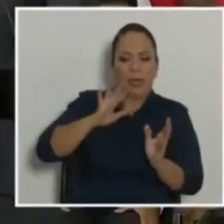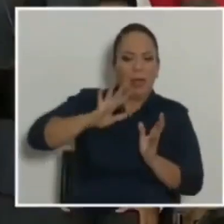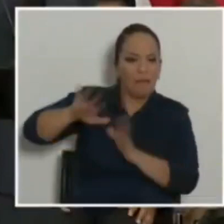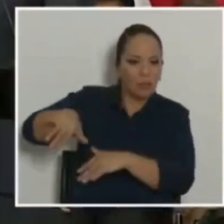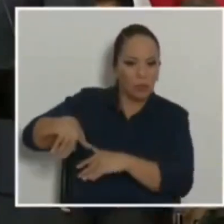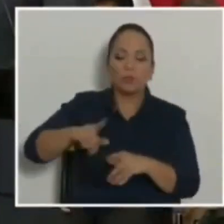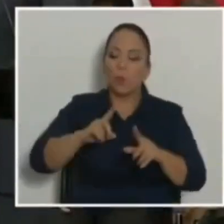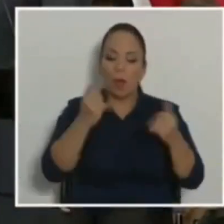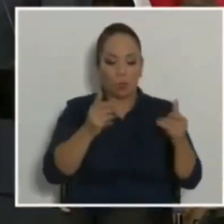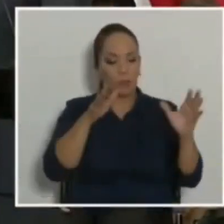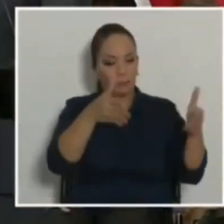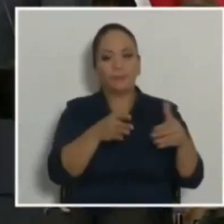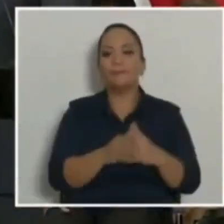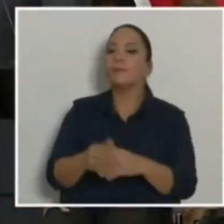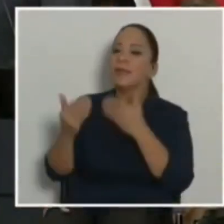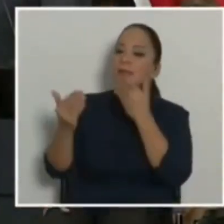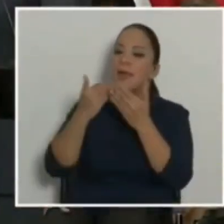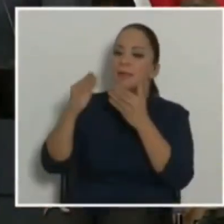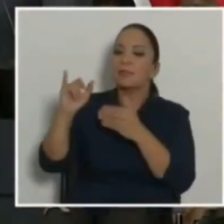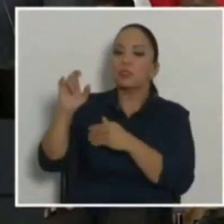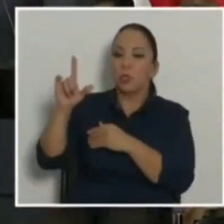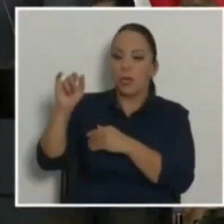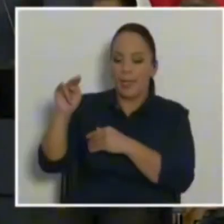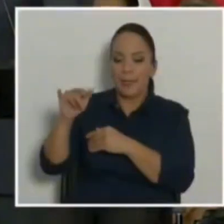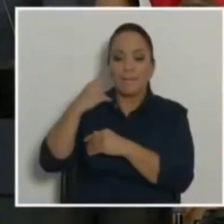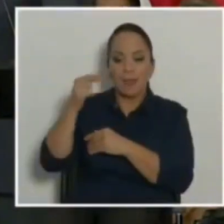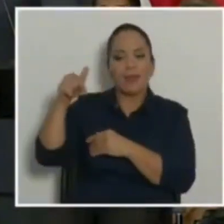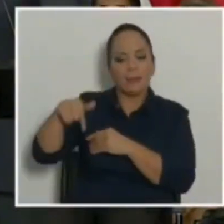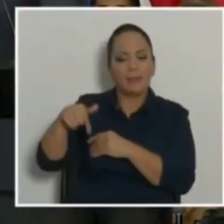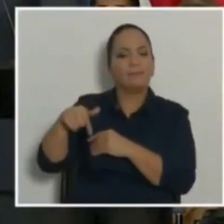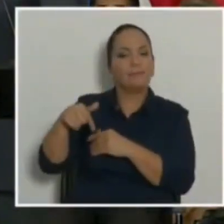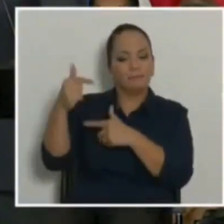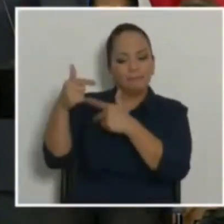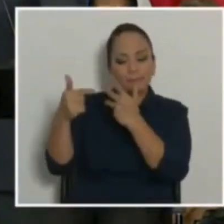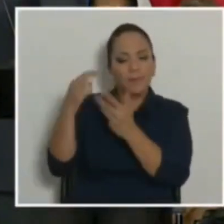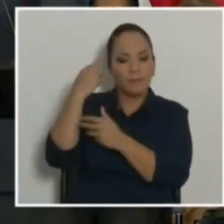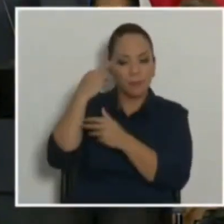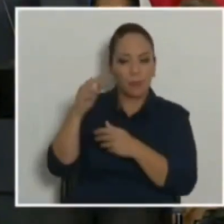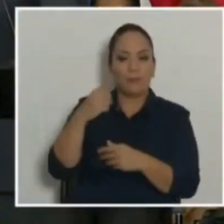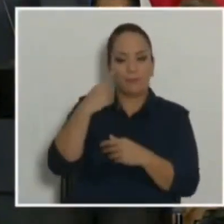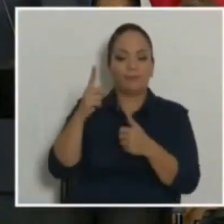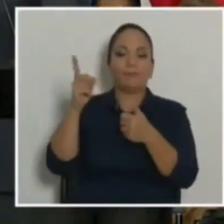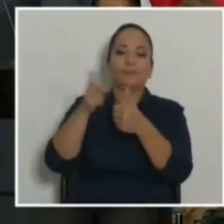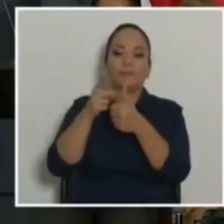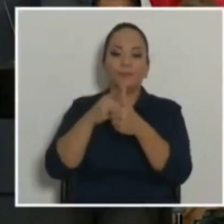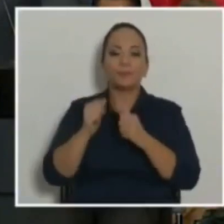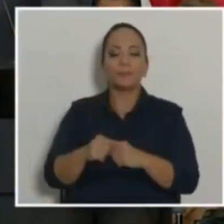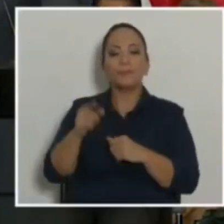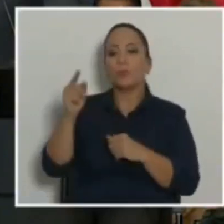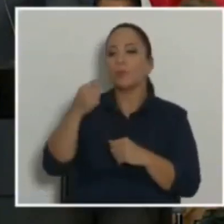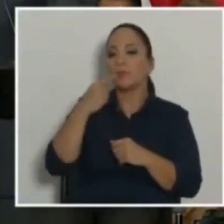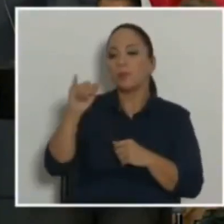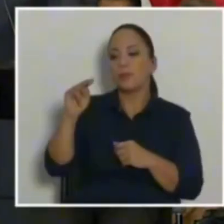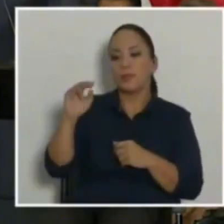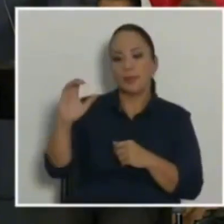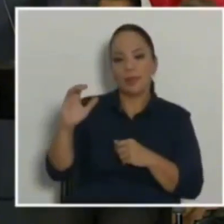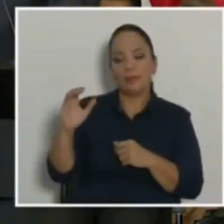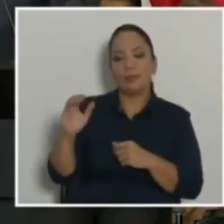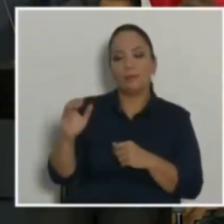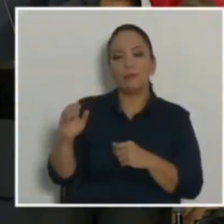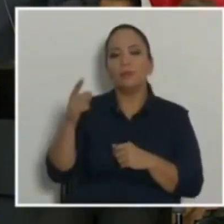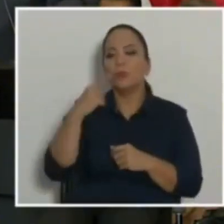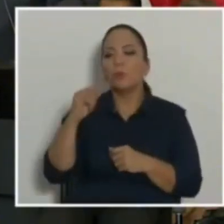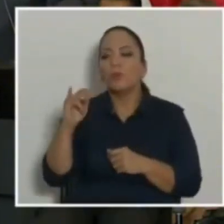Muchísimas gracias, doña Yorlene. Aquí hay varias cosillas que reflexionar. Primero, usted dijo el INEC, pero lo dijo así como